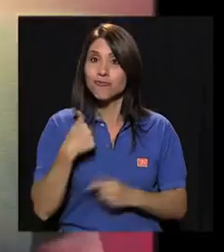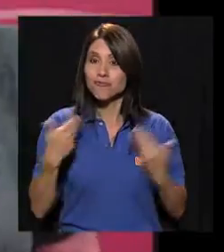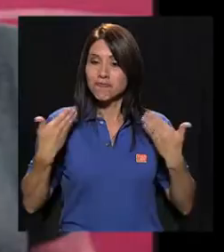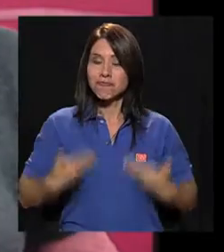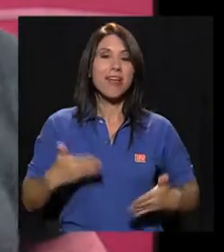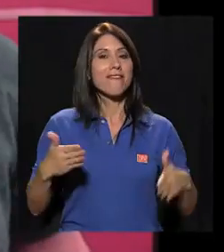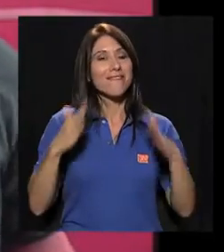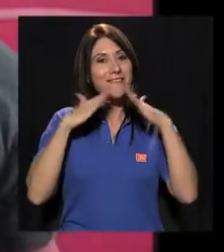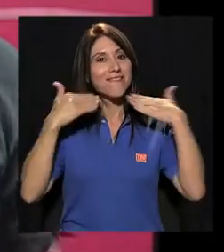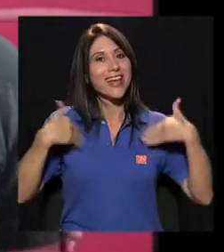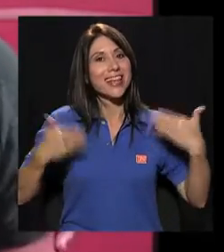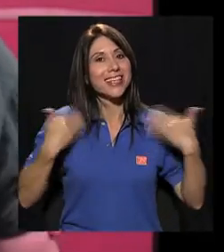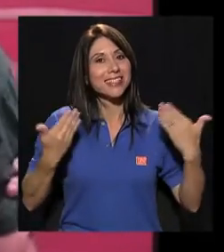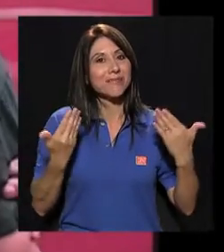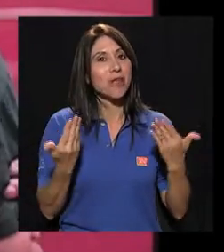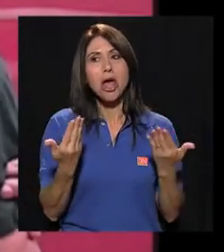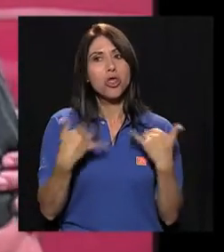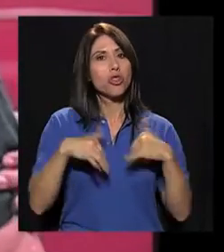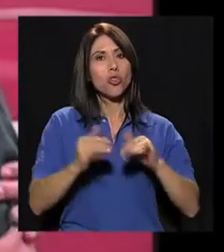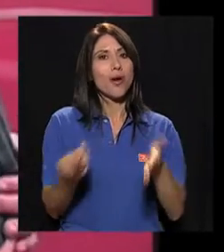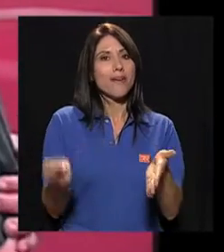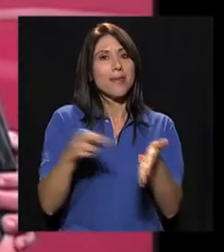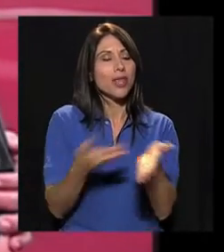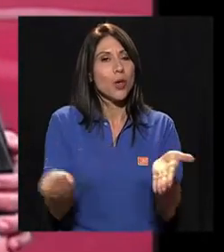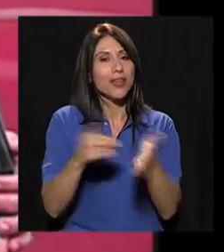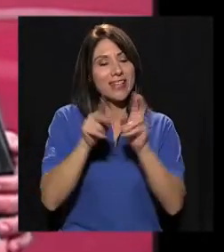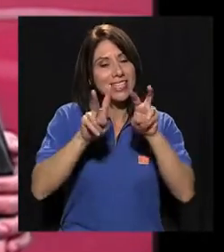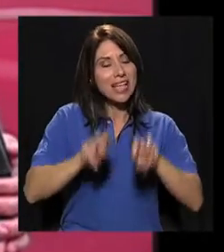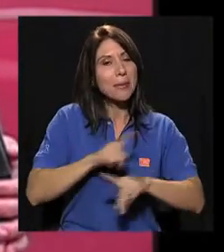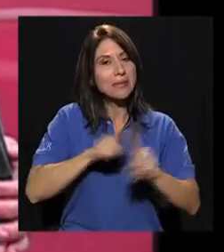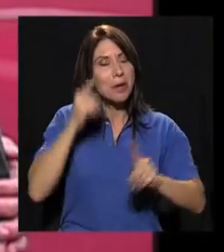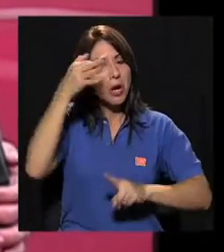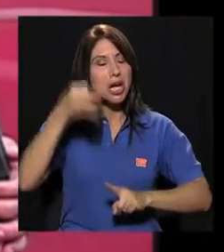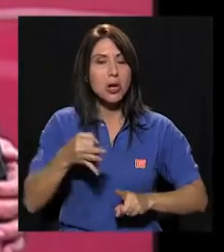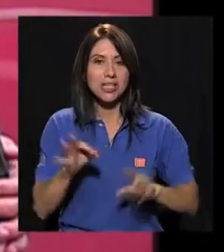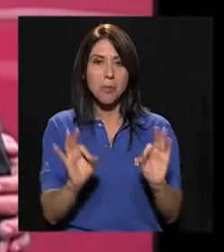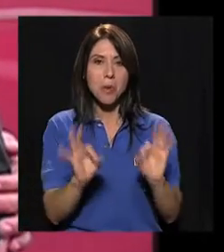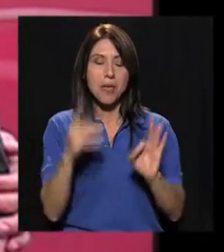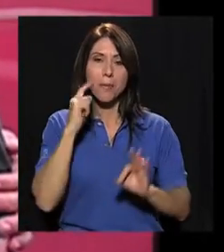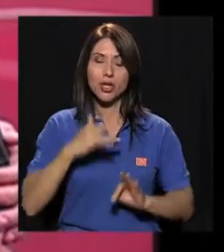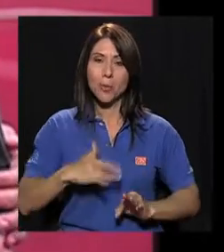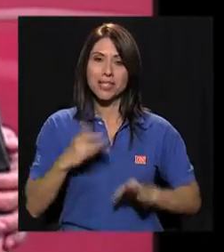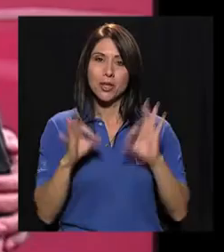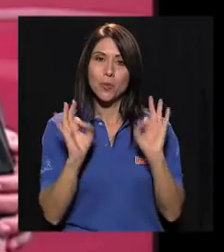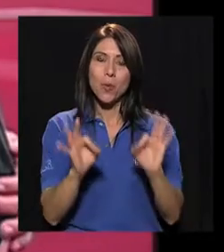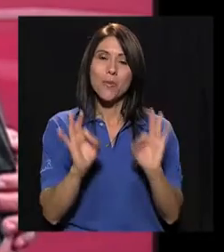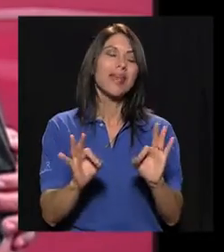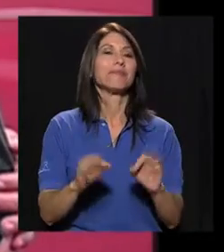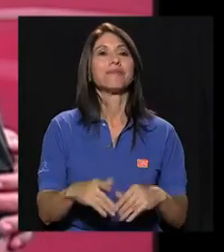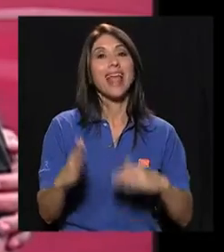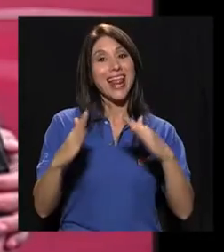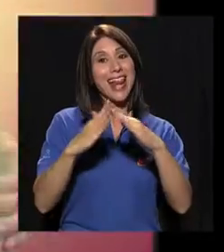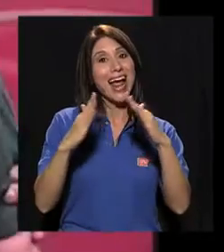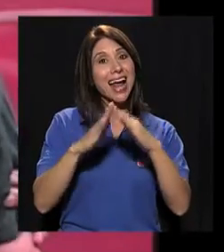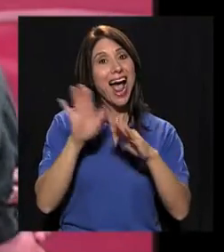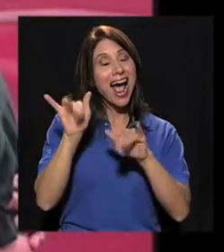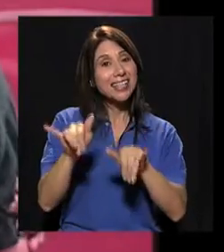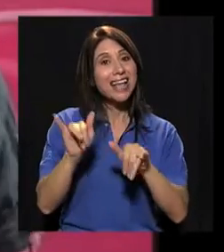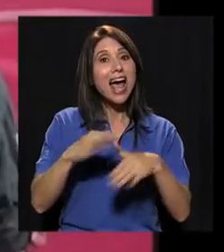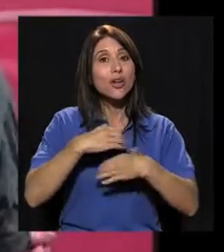kilómetros y así los domingos. Y aquí estoy. Feliz y todavía no me he repetido los exámenes. Pero creo que están muy bien, porque yo me siento muy